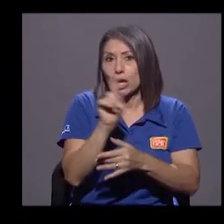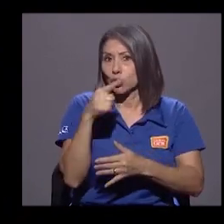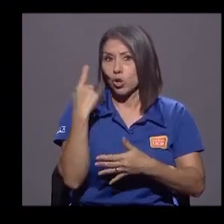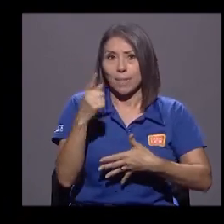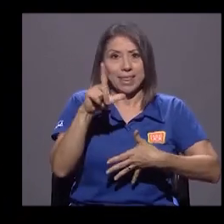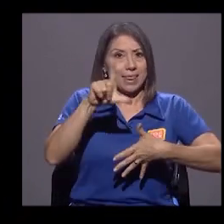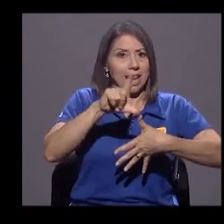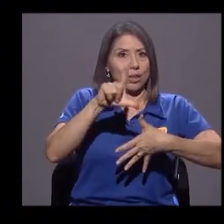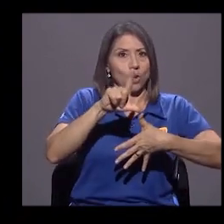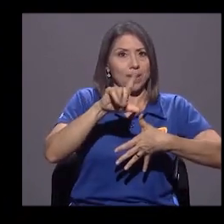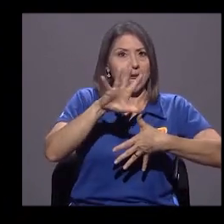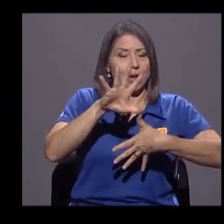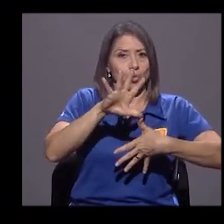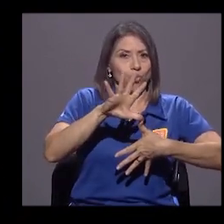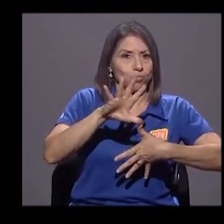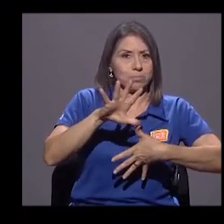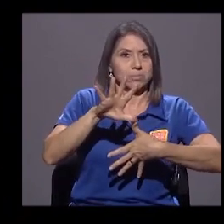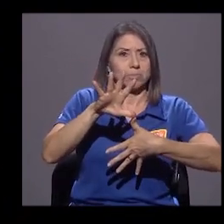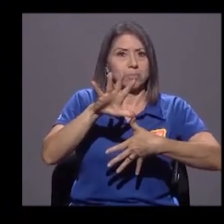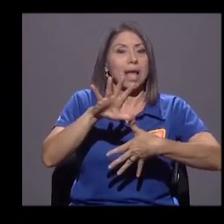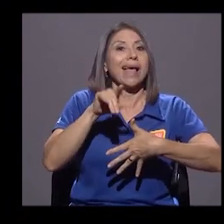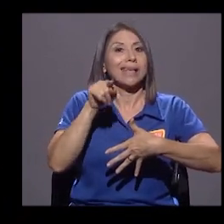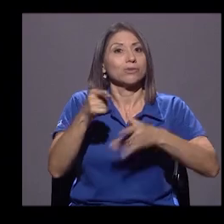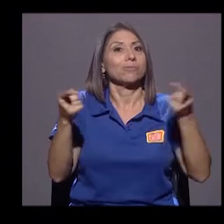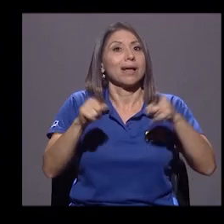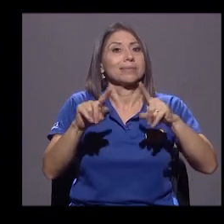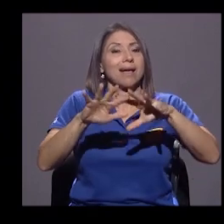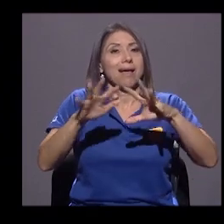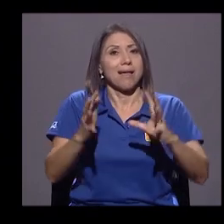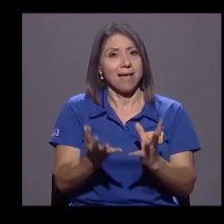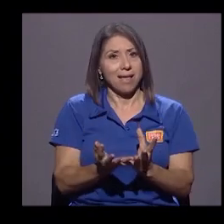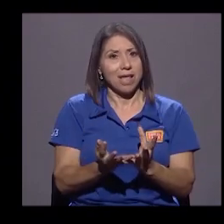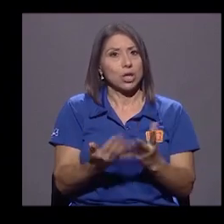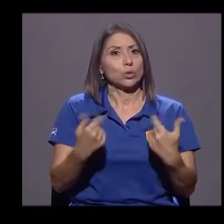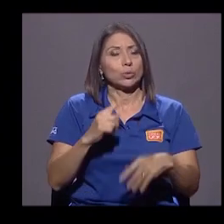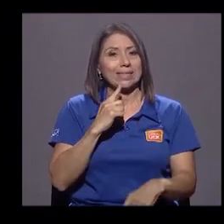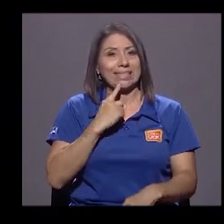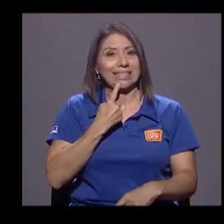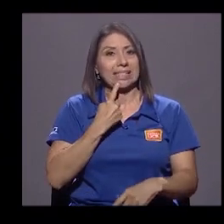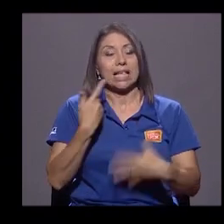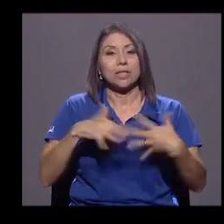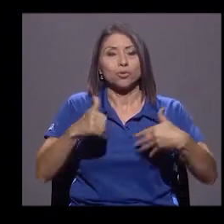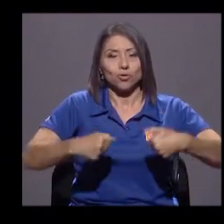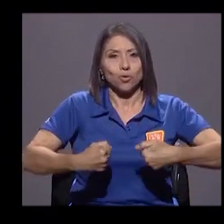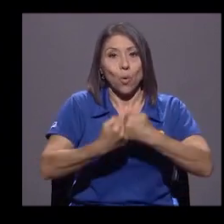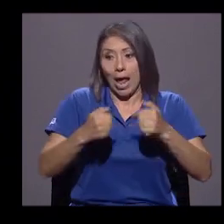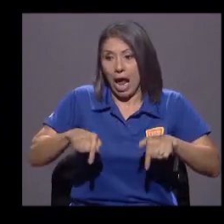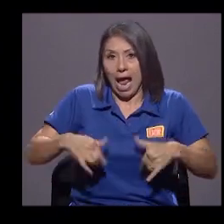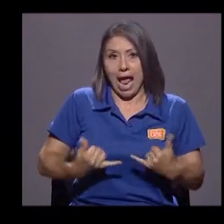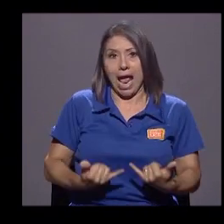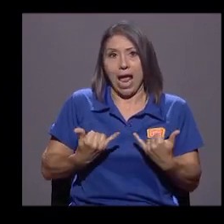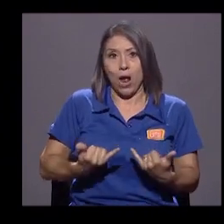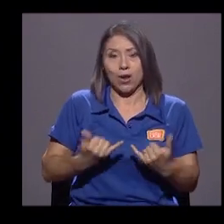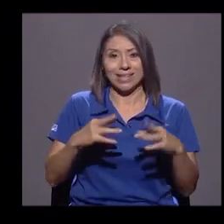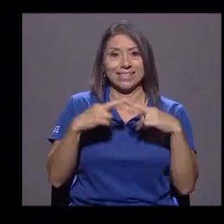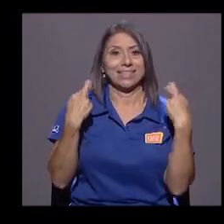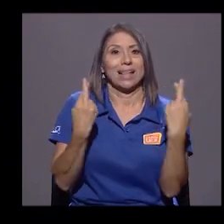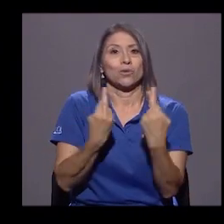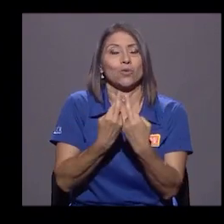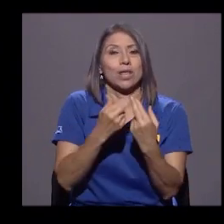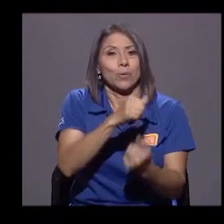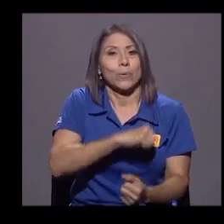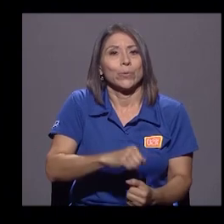continental, sino mundial, son bastante serios. Esto es un desafío abierto. Hoy se están reuniendo autoridades electorales